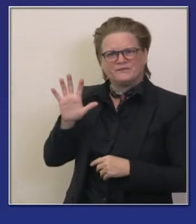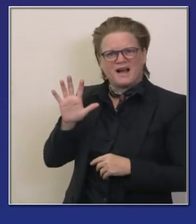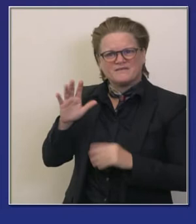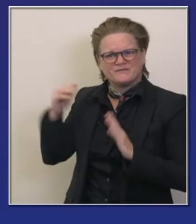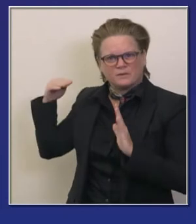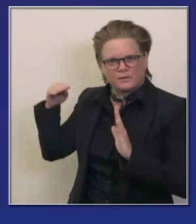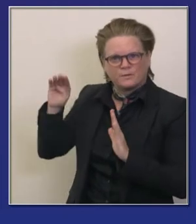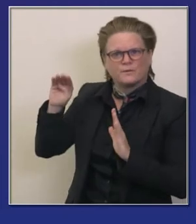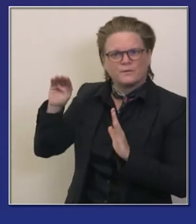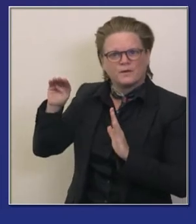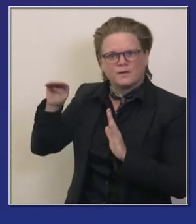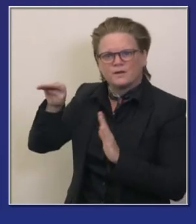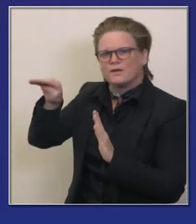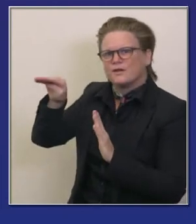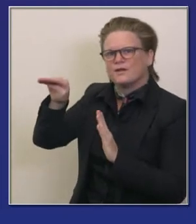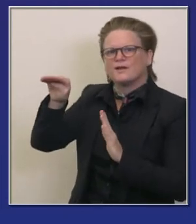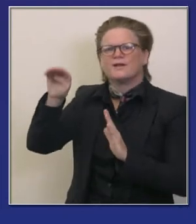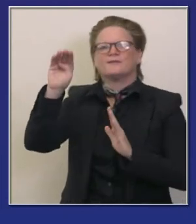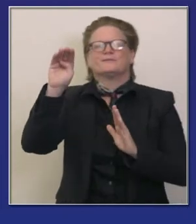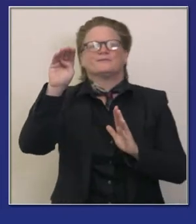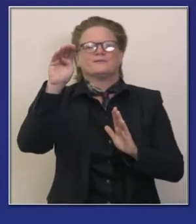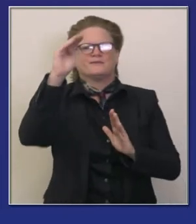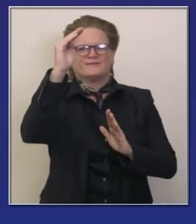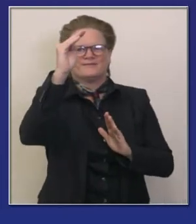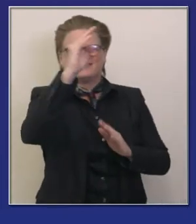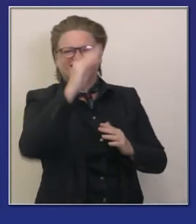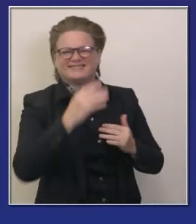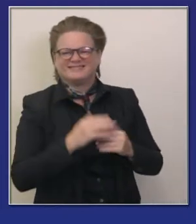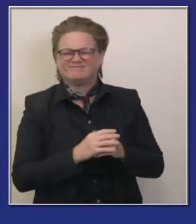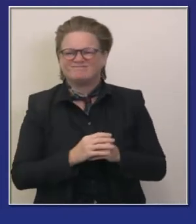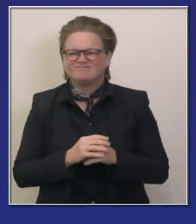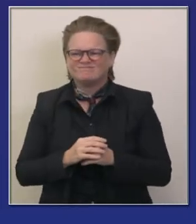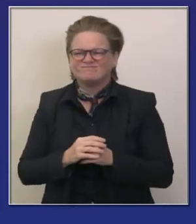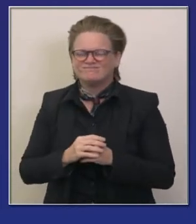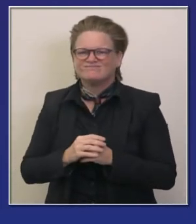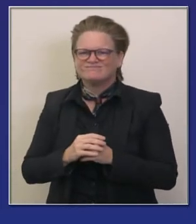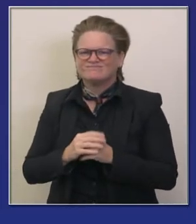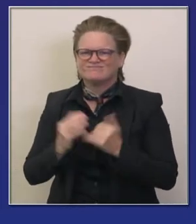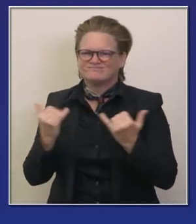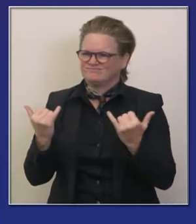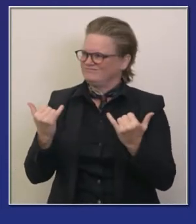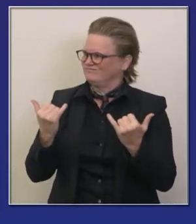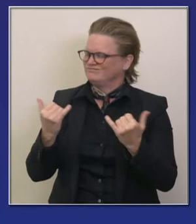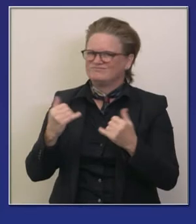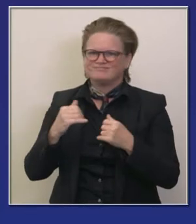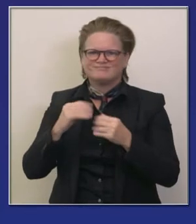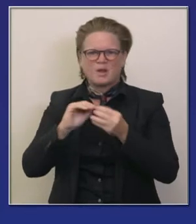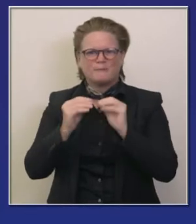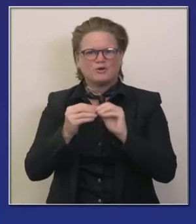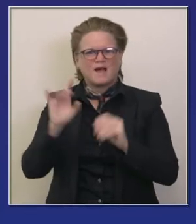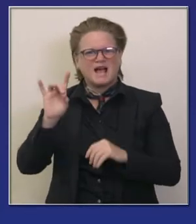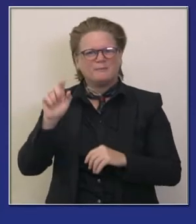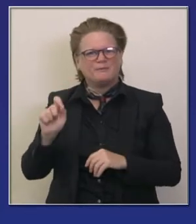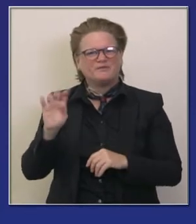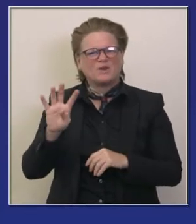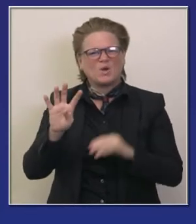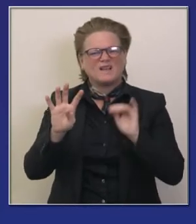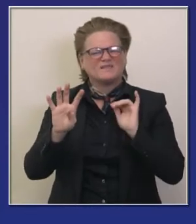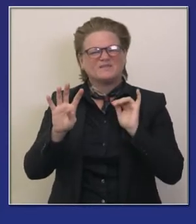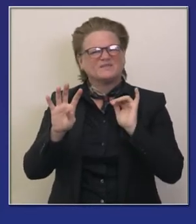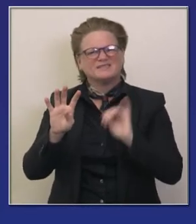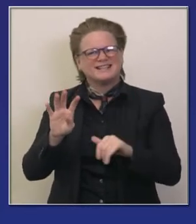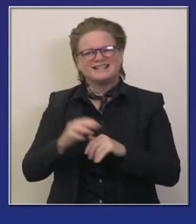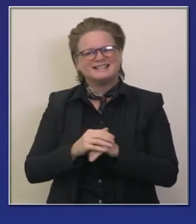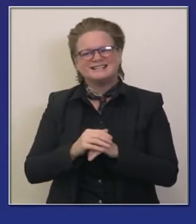estrepitosamente queremos ver siempre que estén a menos de 5 por ciento en california queremos ver lo menos de un por ciento queremos ver eliminación completa